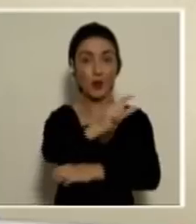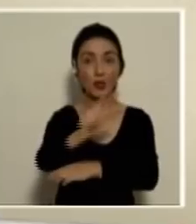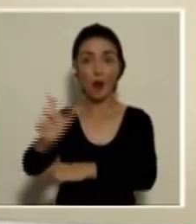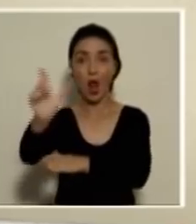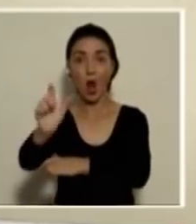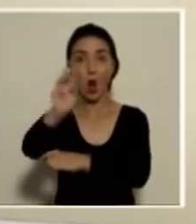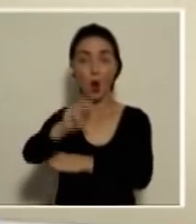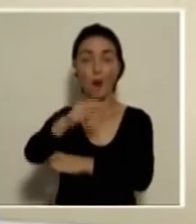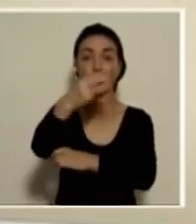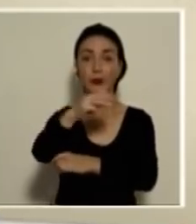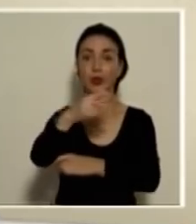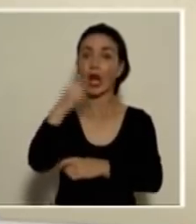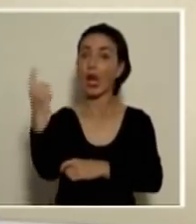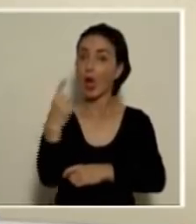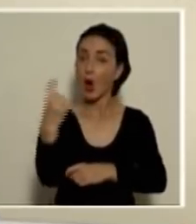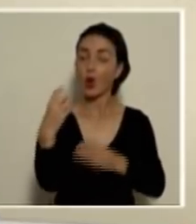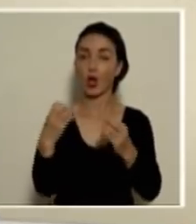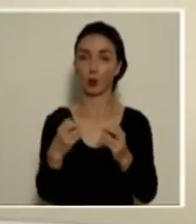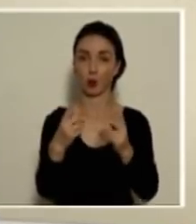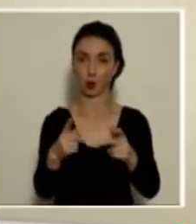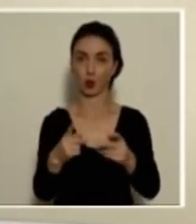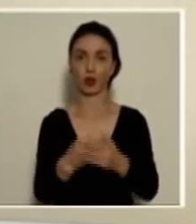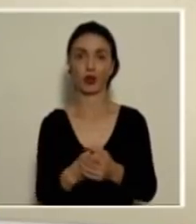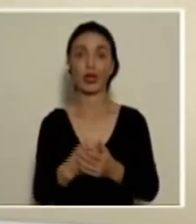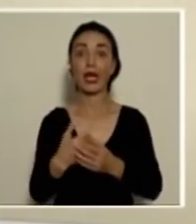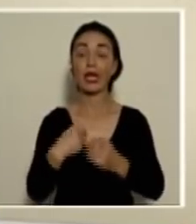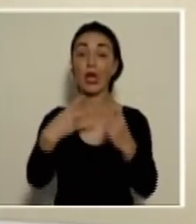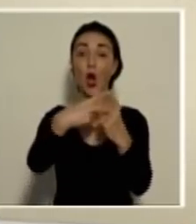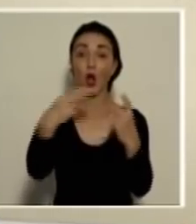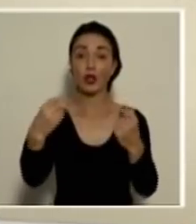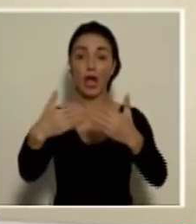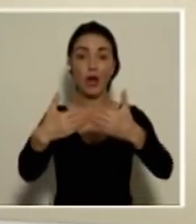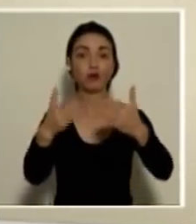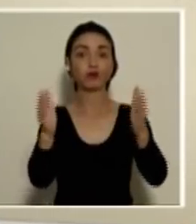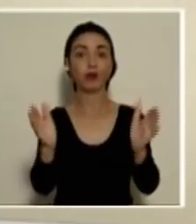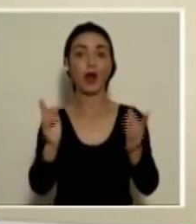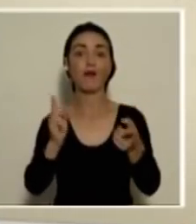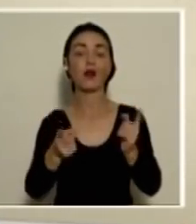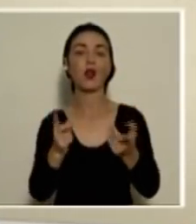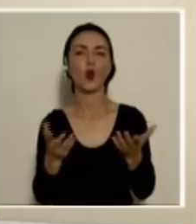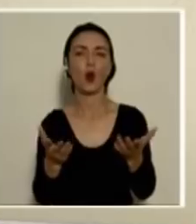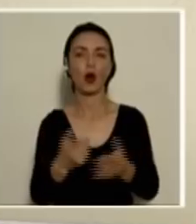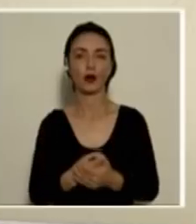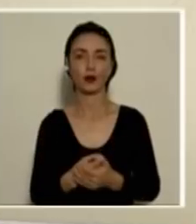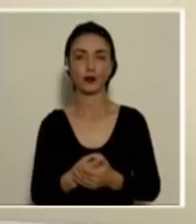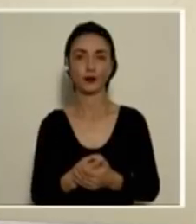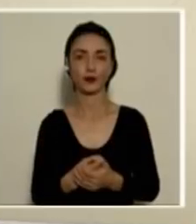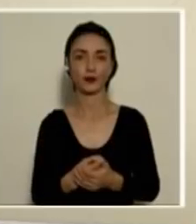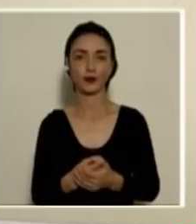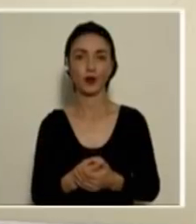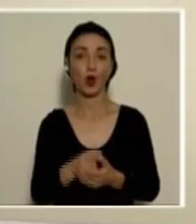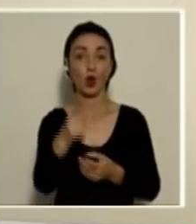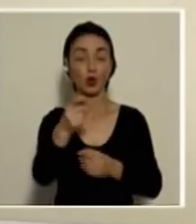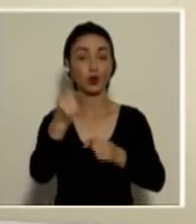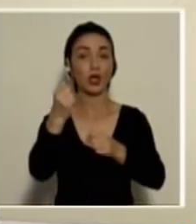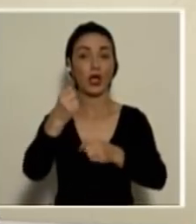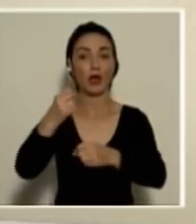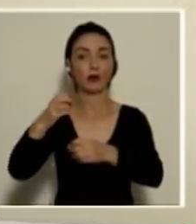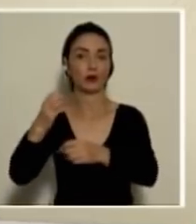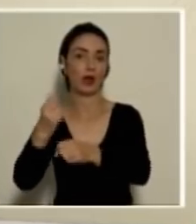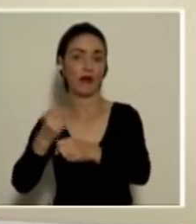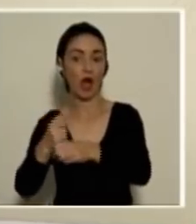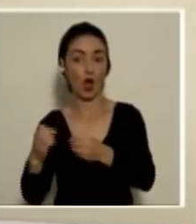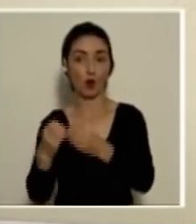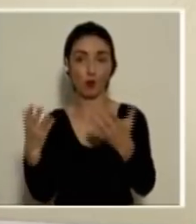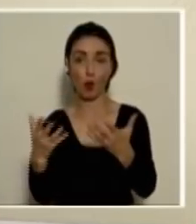la semana la única posibilidad que tienen los hoteles de abrir es cuando ustedes sean funcionarios públicos